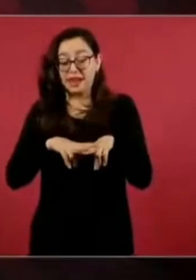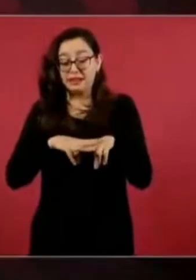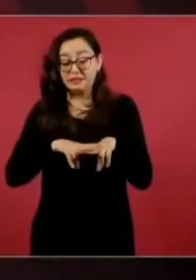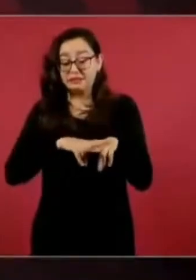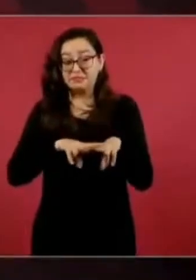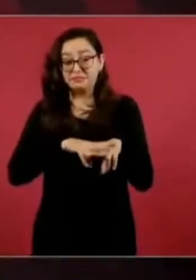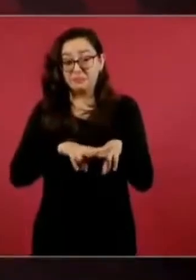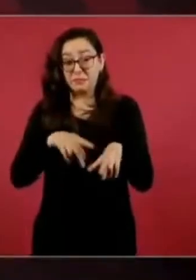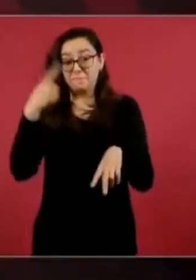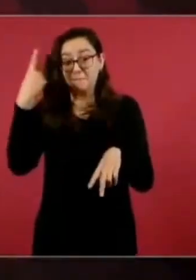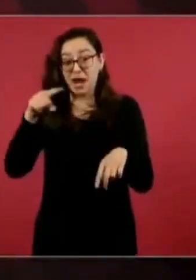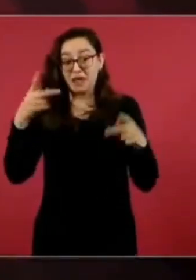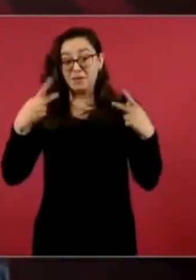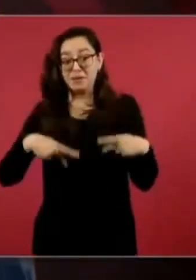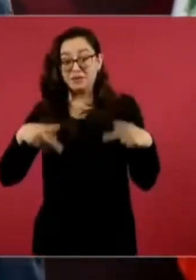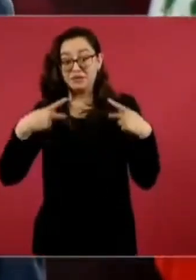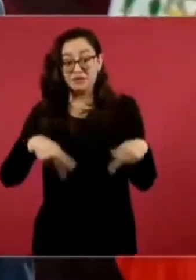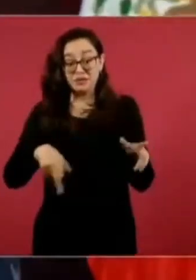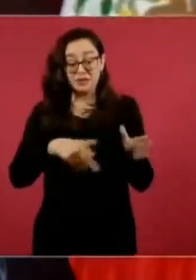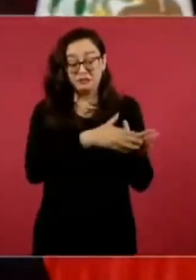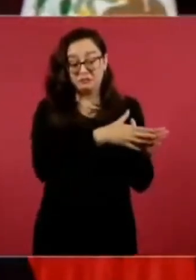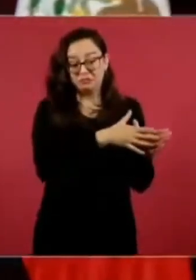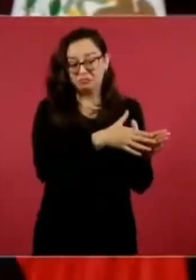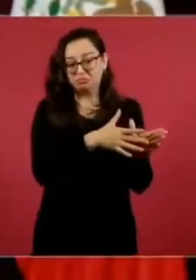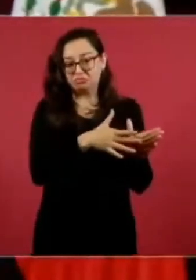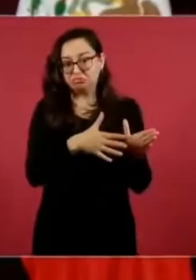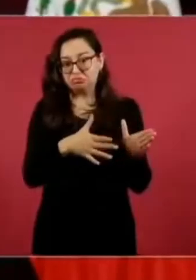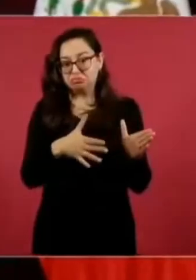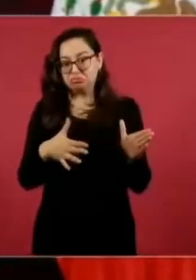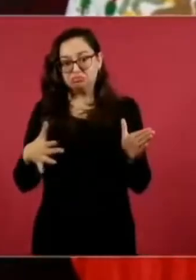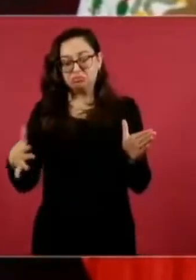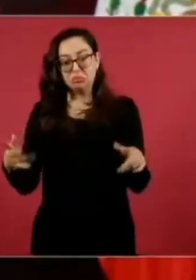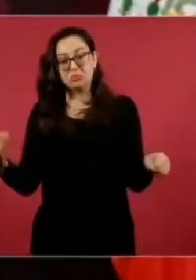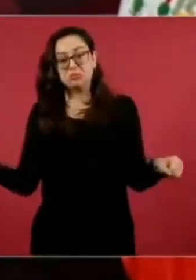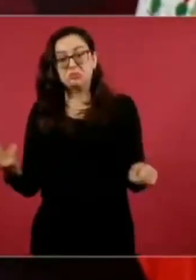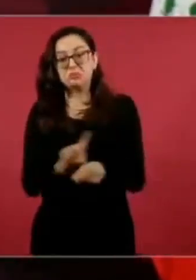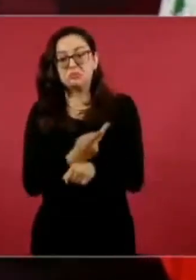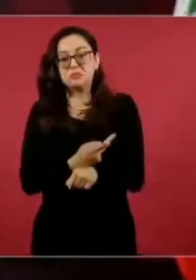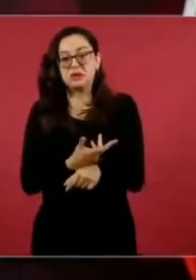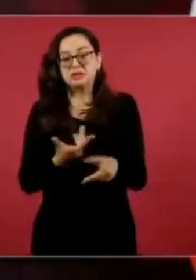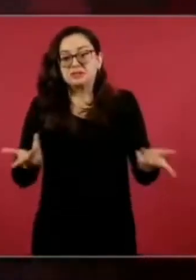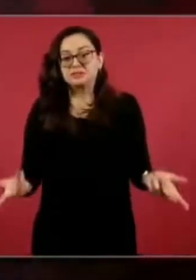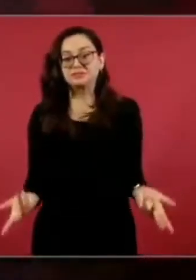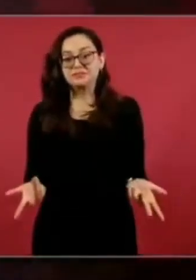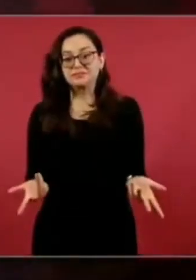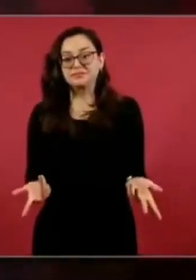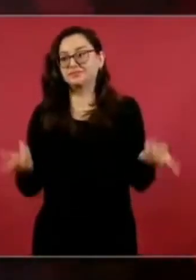pues se perdió parte de la experiencia